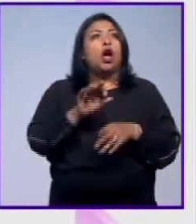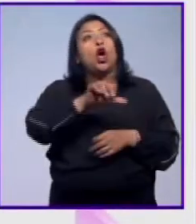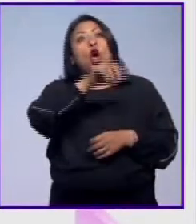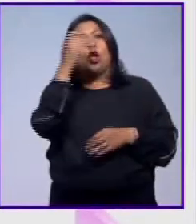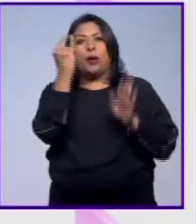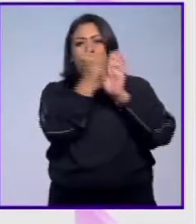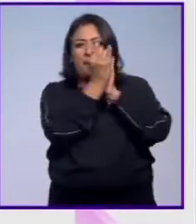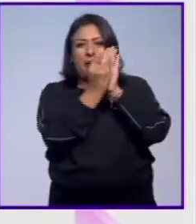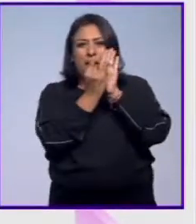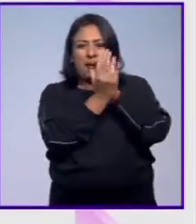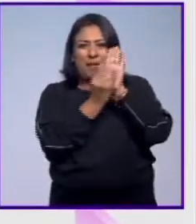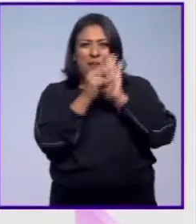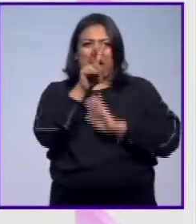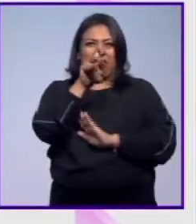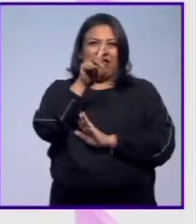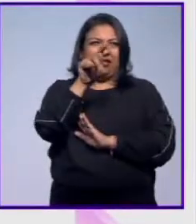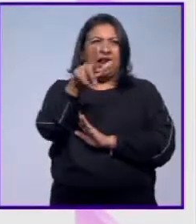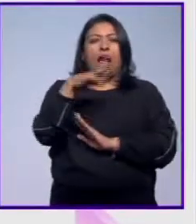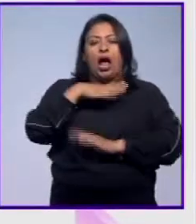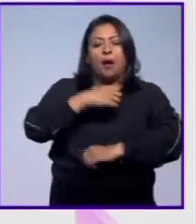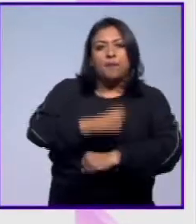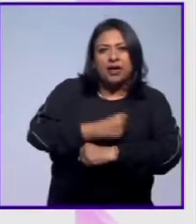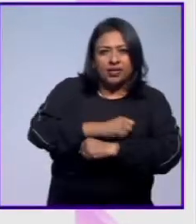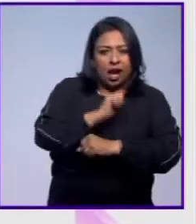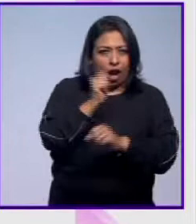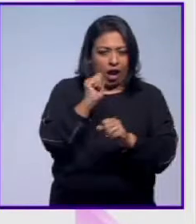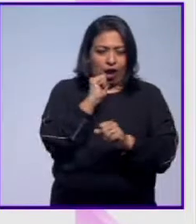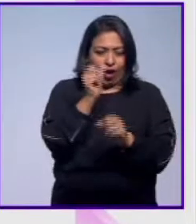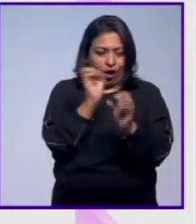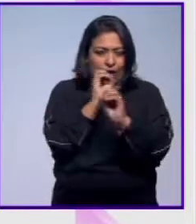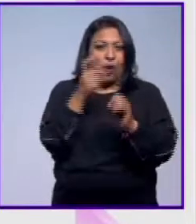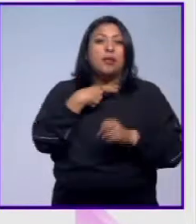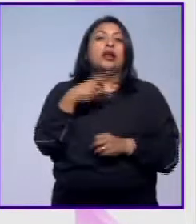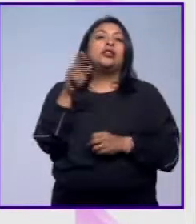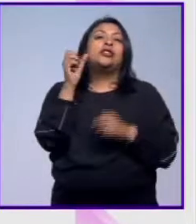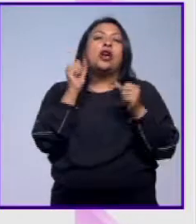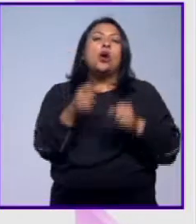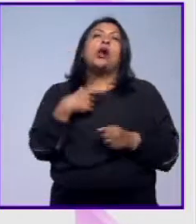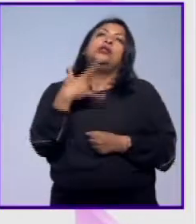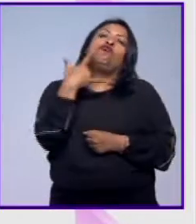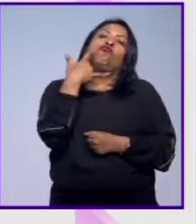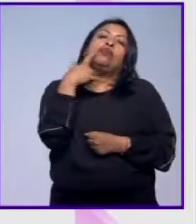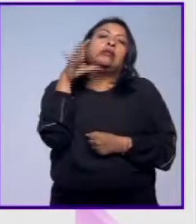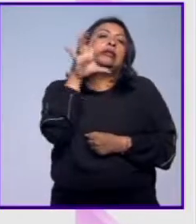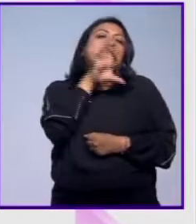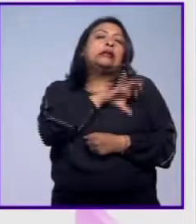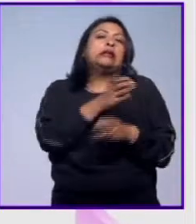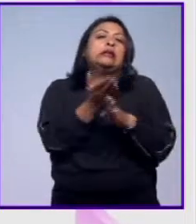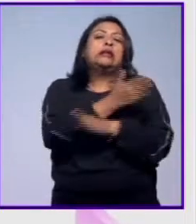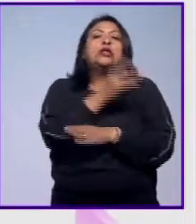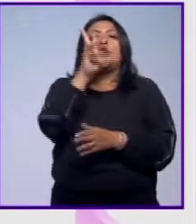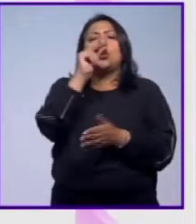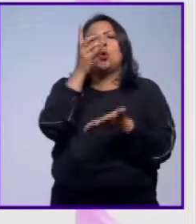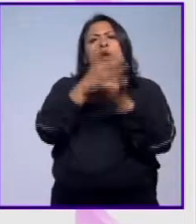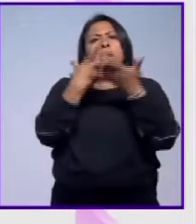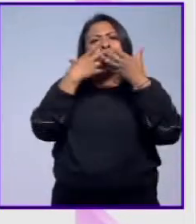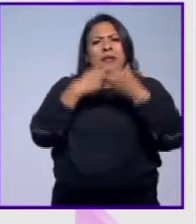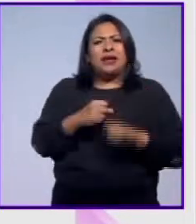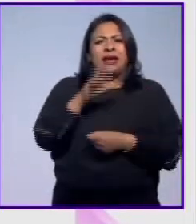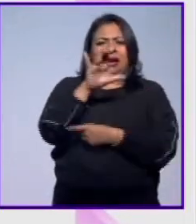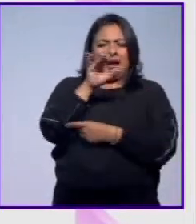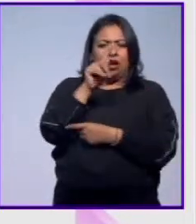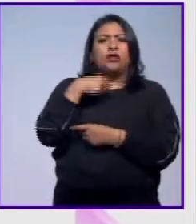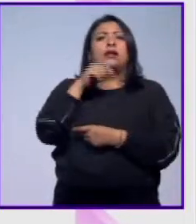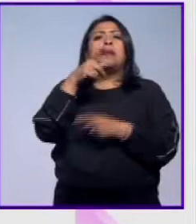otro de los vitrales, que este no tiene ventana como aquel, pero seguramente era el deleite en aquella época, no solo para Maximiliano y Carlota, sino los